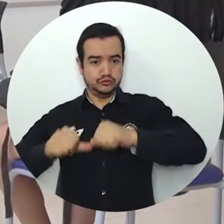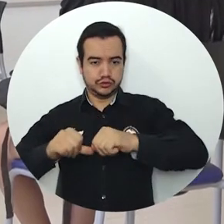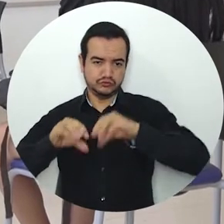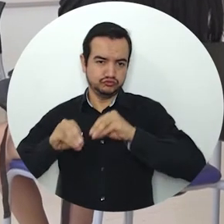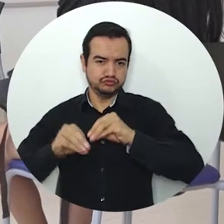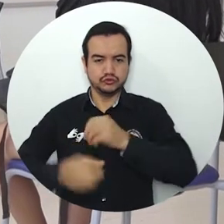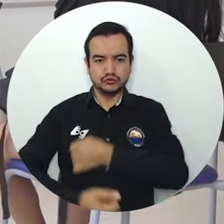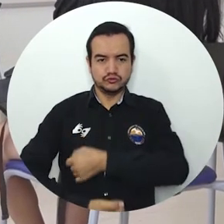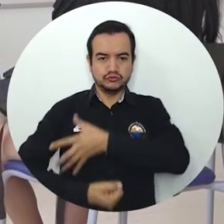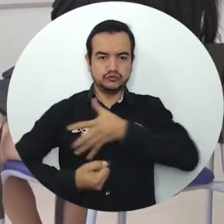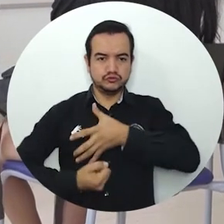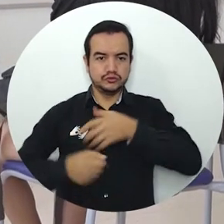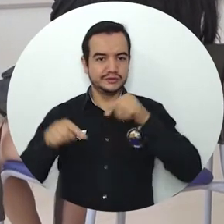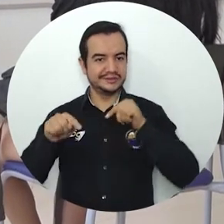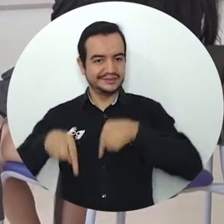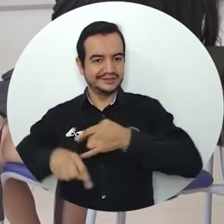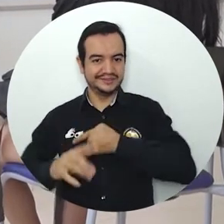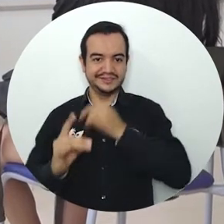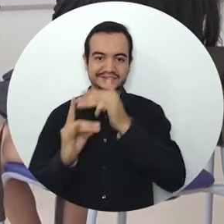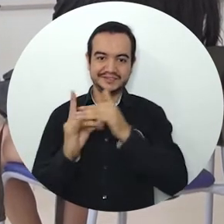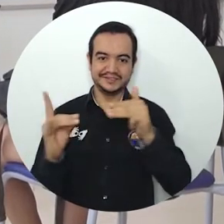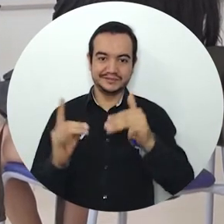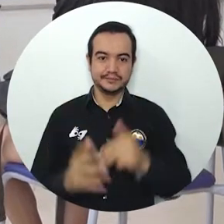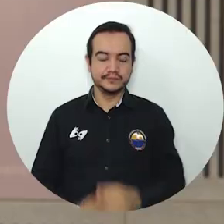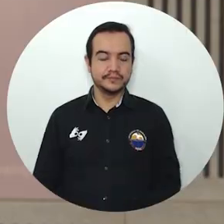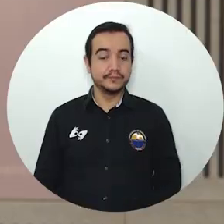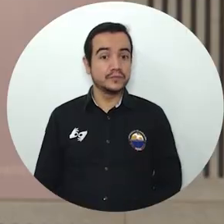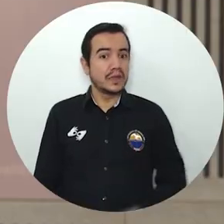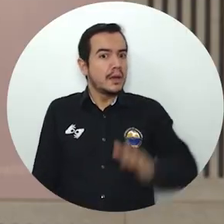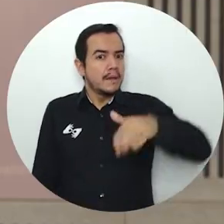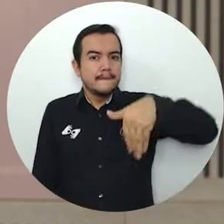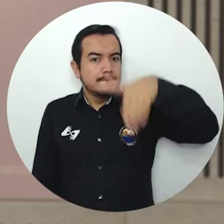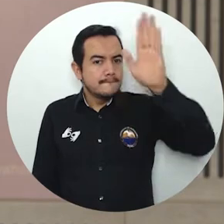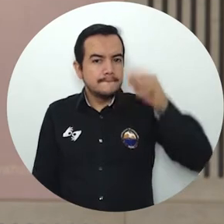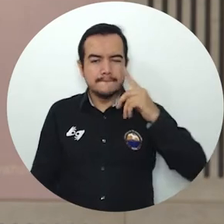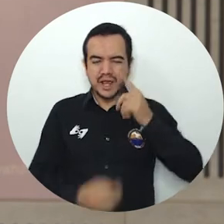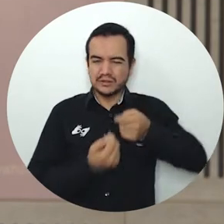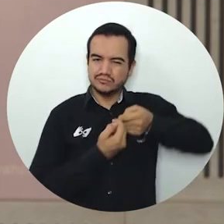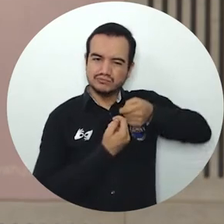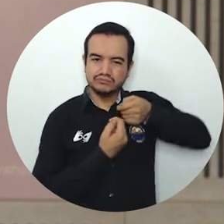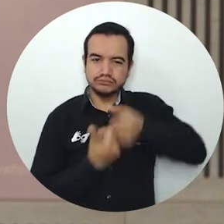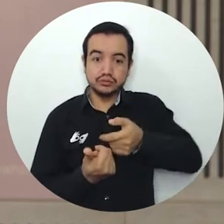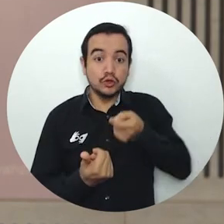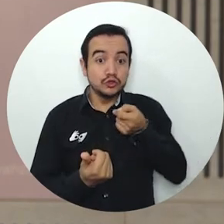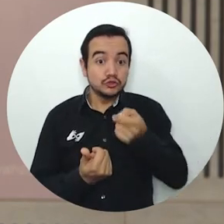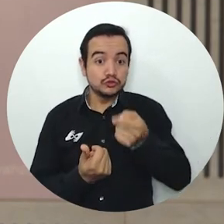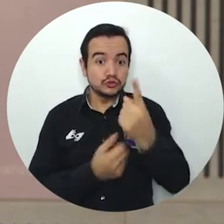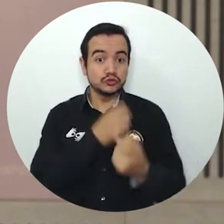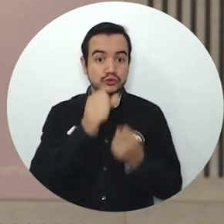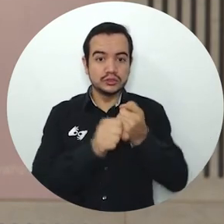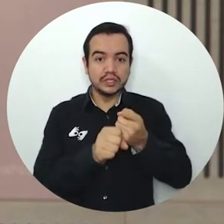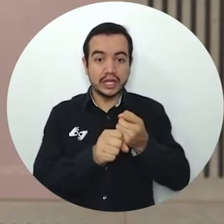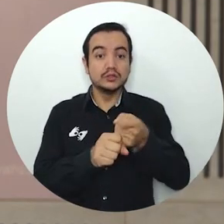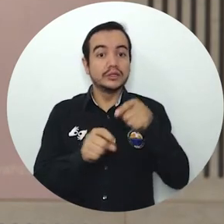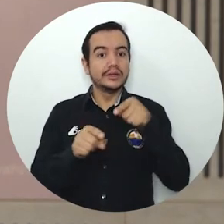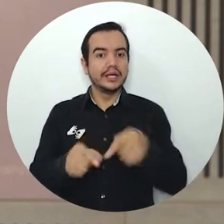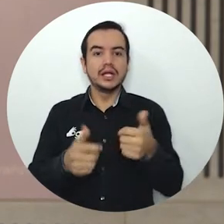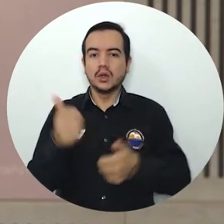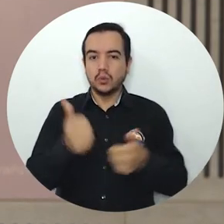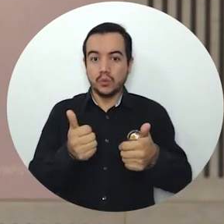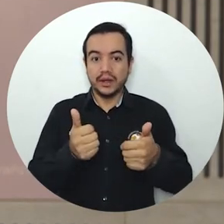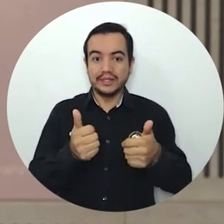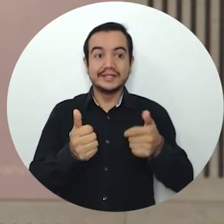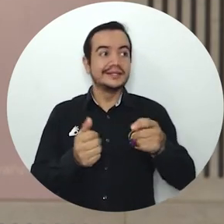de planta de esta casa de estudios superiores. La inversión más importante que va a hacer la universidad para la presente vigencia y una inversión de